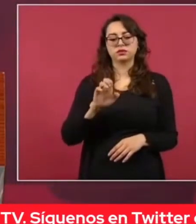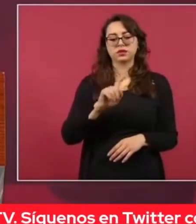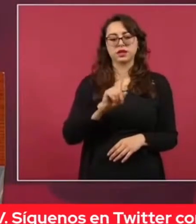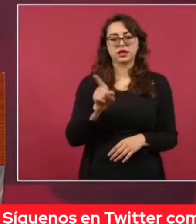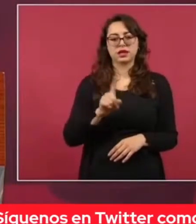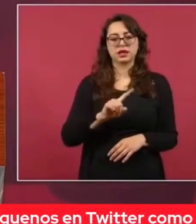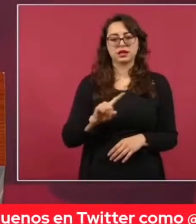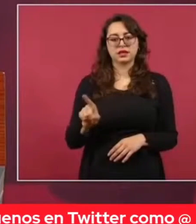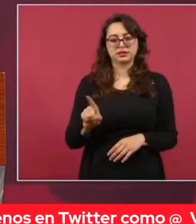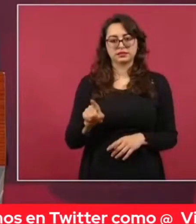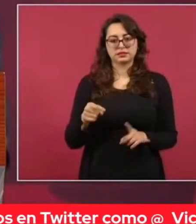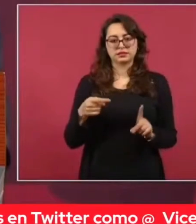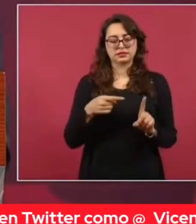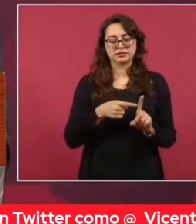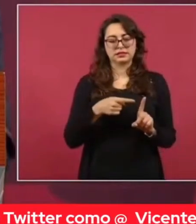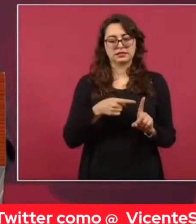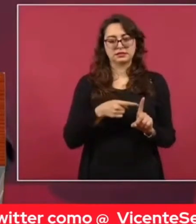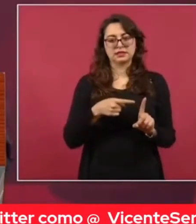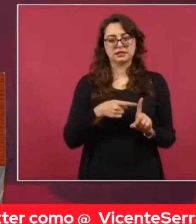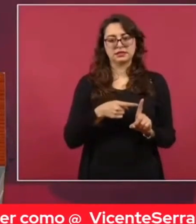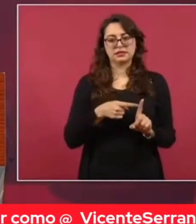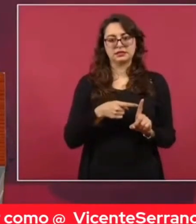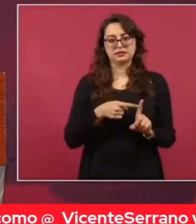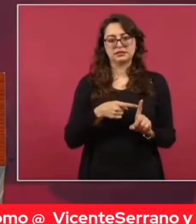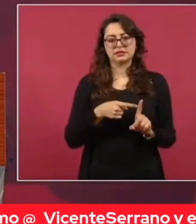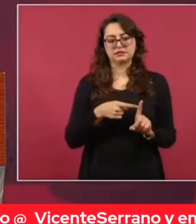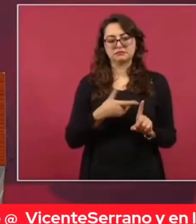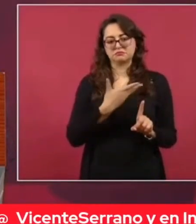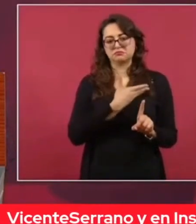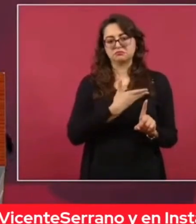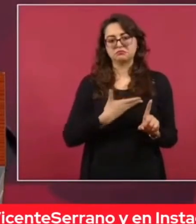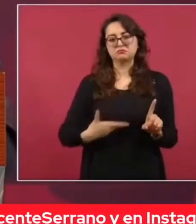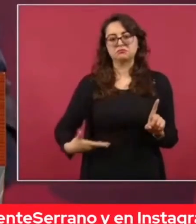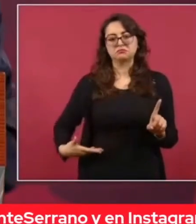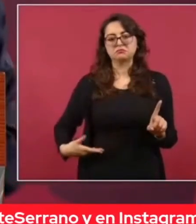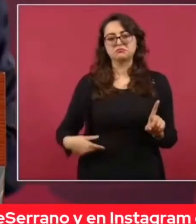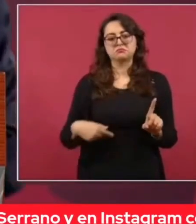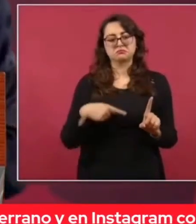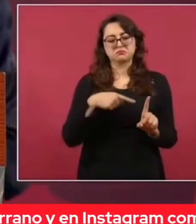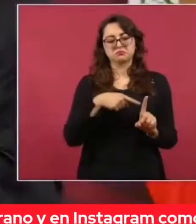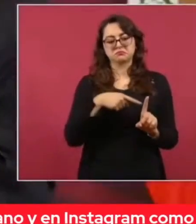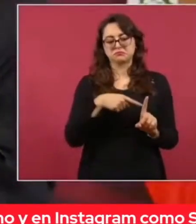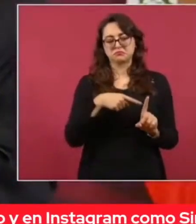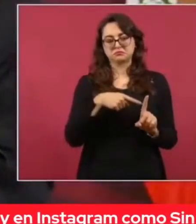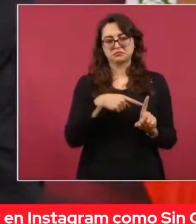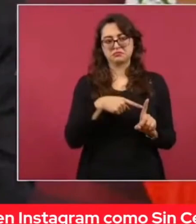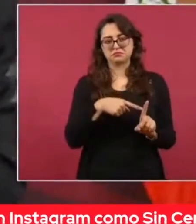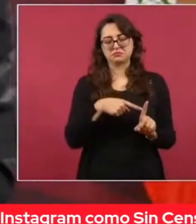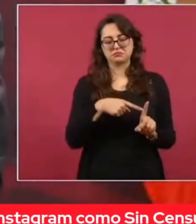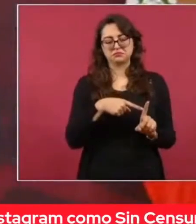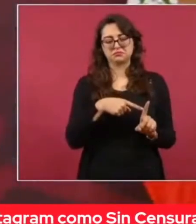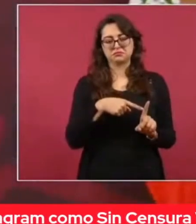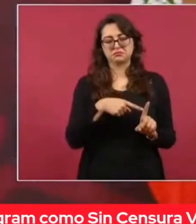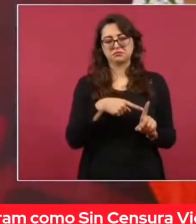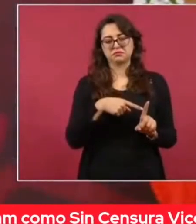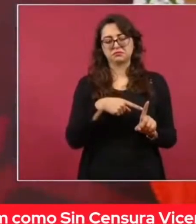ya le había gustado y nada más estaba ahí para cuidarle